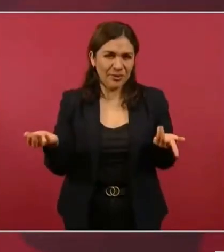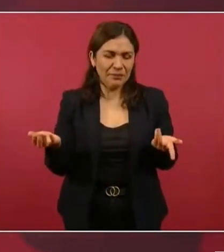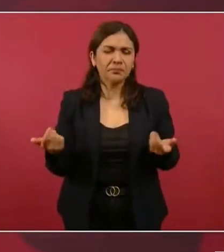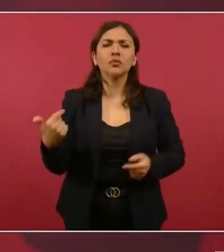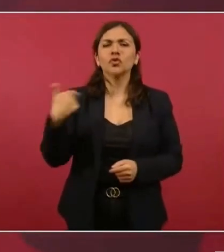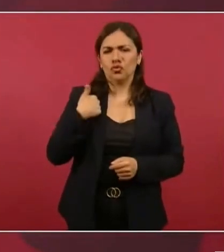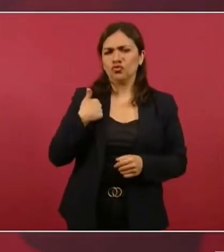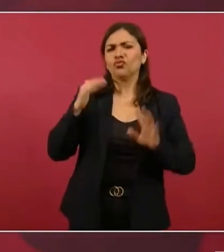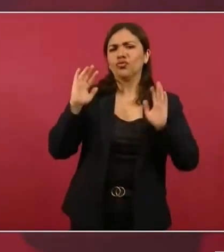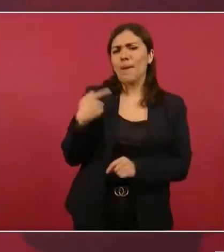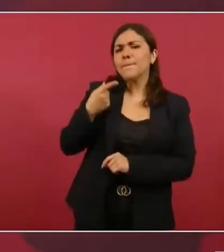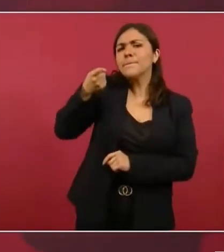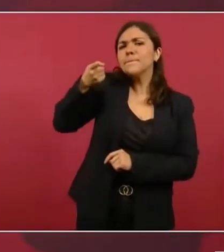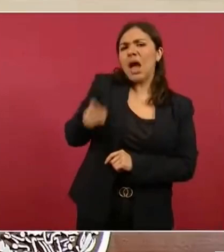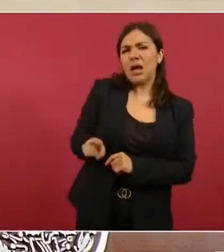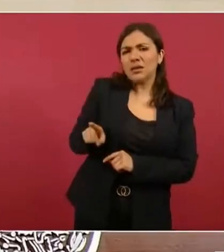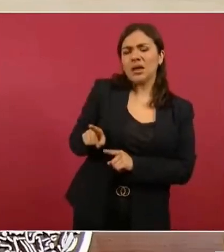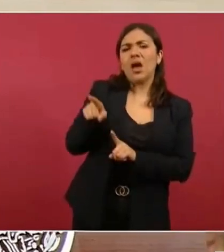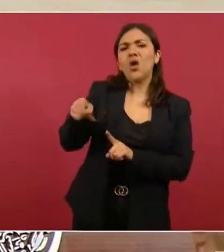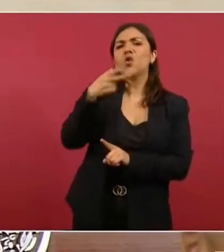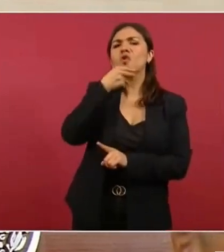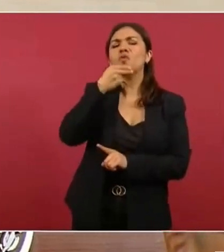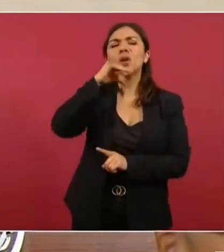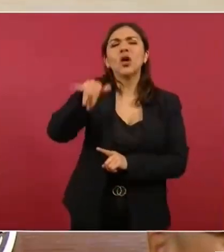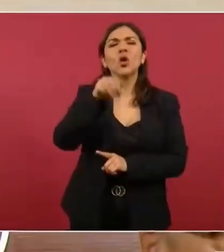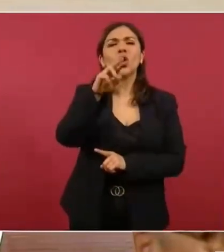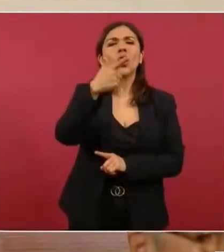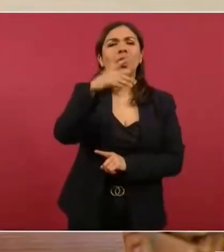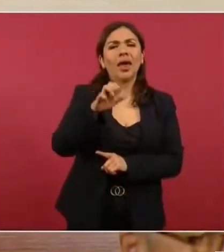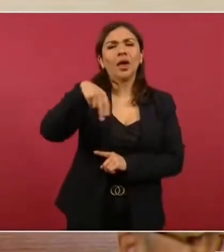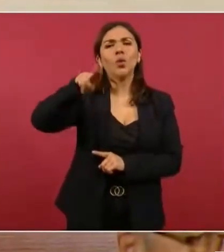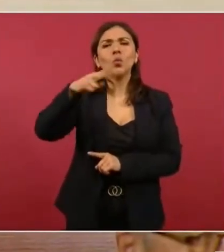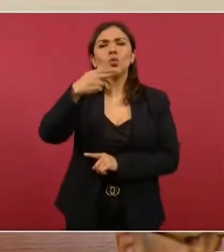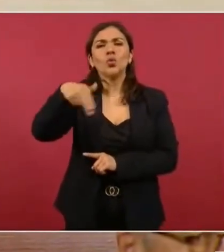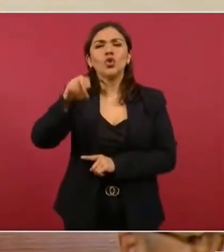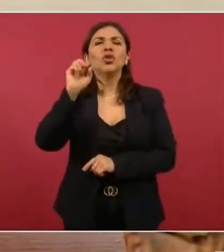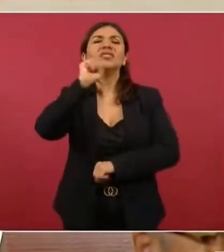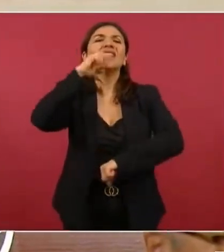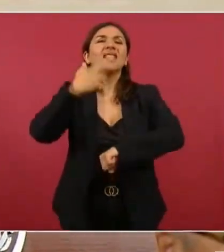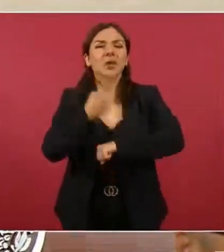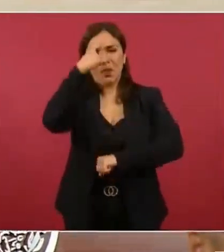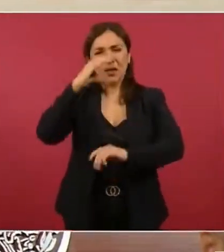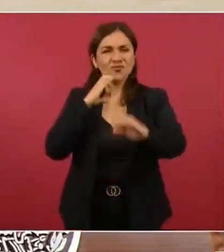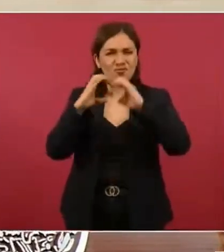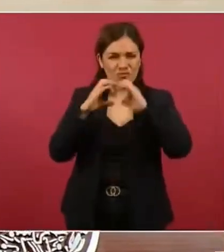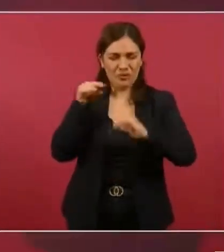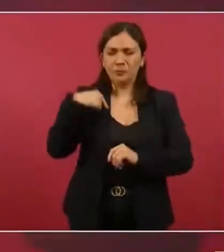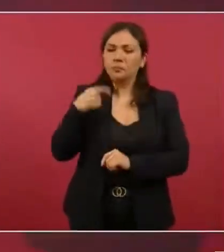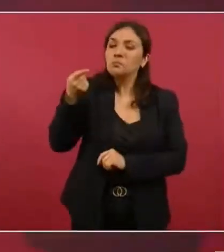instrucciones a Jorge Nuño, secretario de Comunicaciones, para que